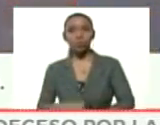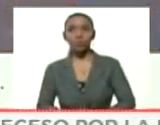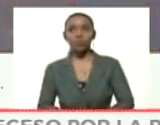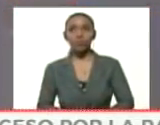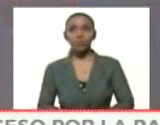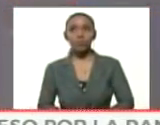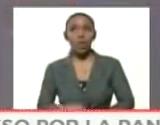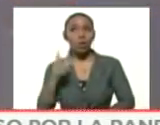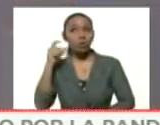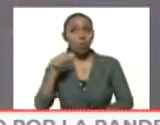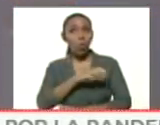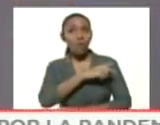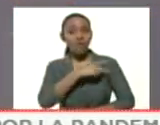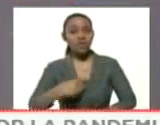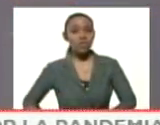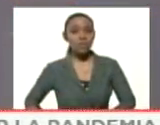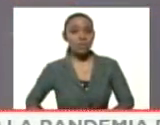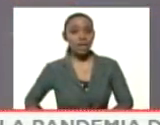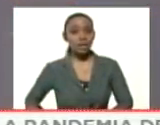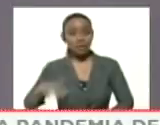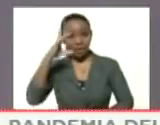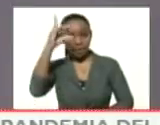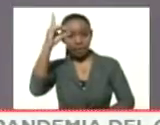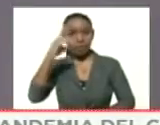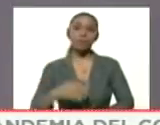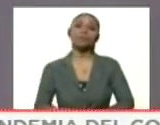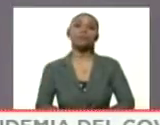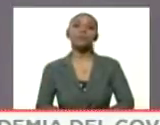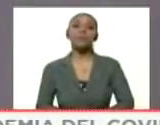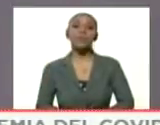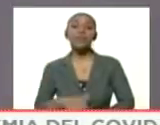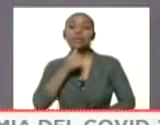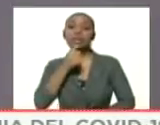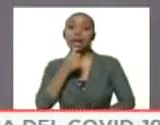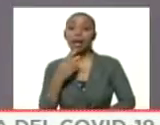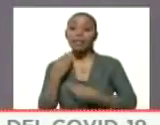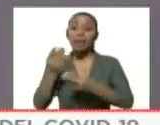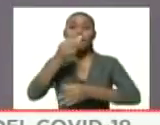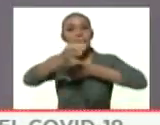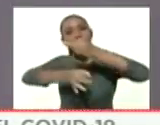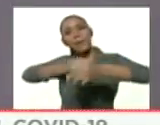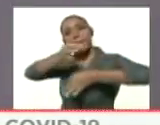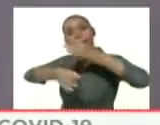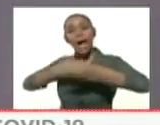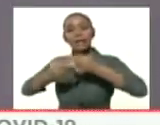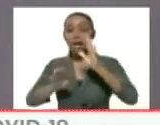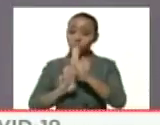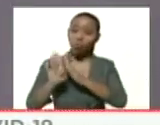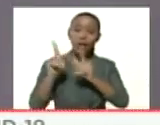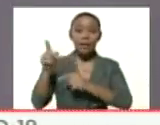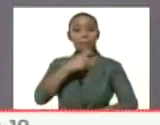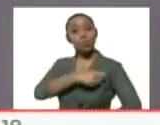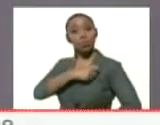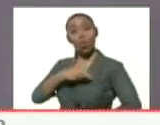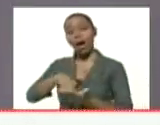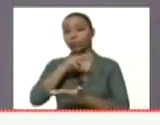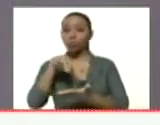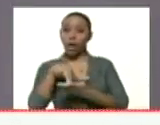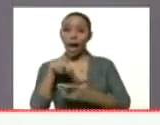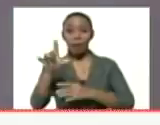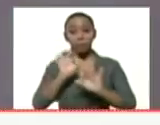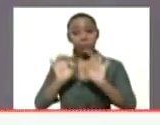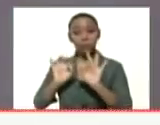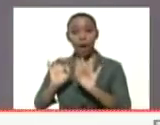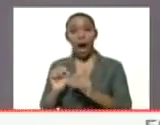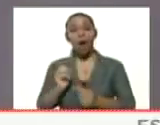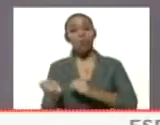Escuchamos a vicepresidenta ejecutiva de la República, doctora Delcy Rodríguez, quien daba cuenta de lo que ha sido el desarrollo de este protocolo nacional en prevención al